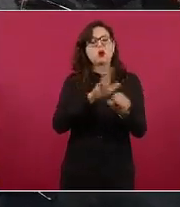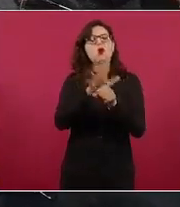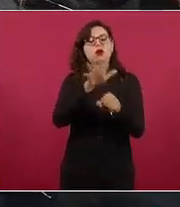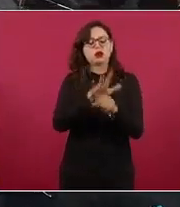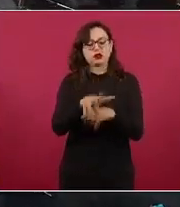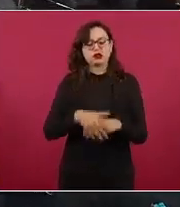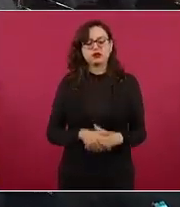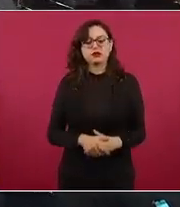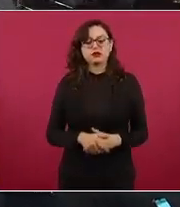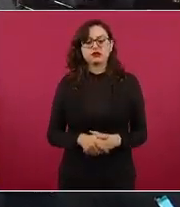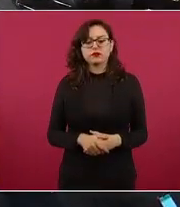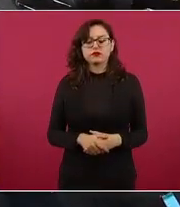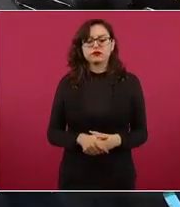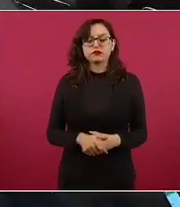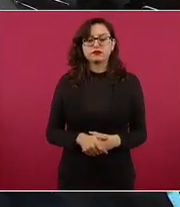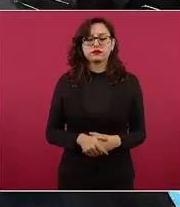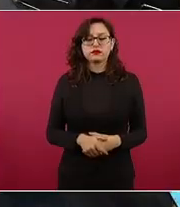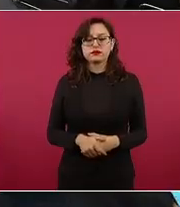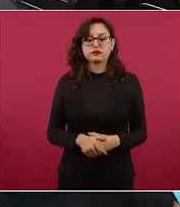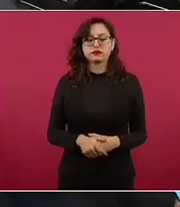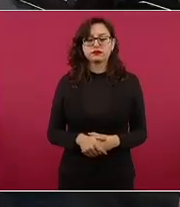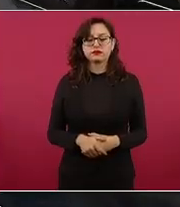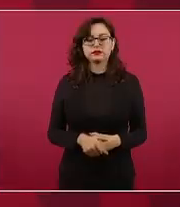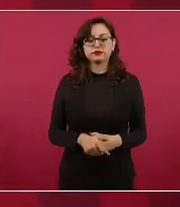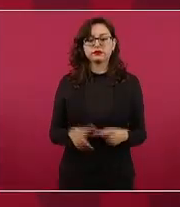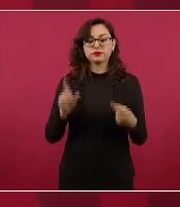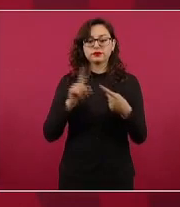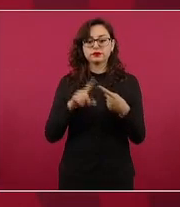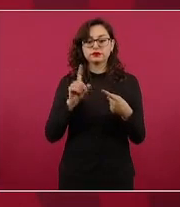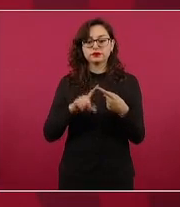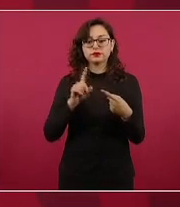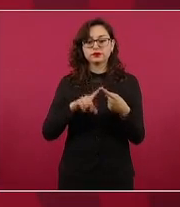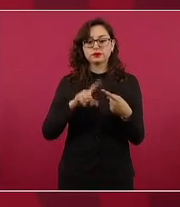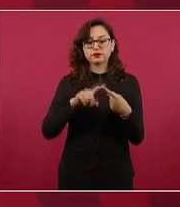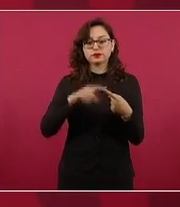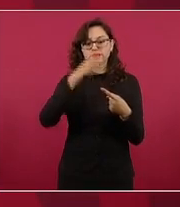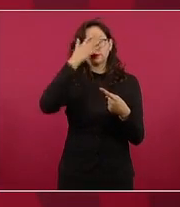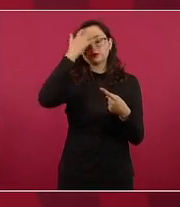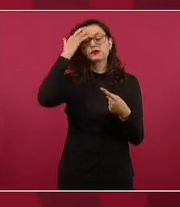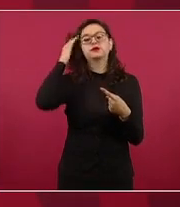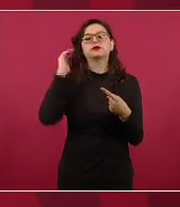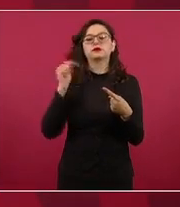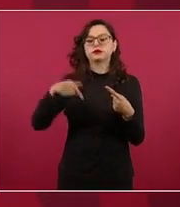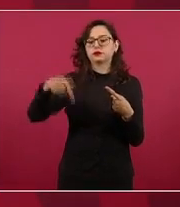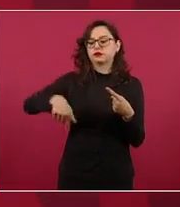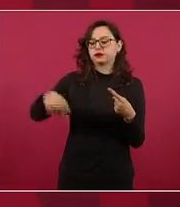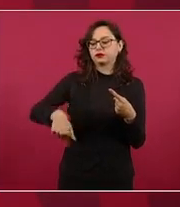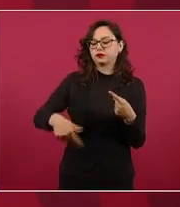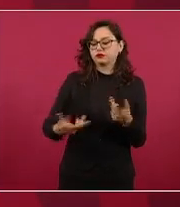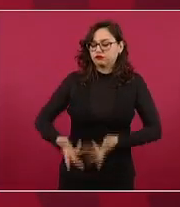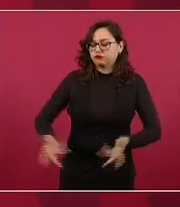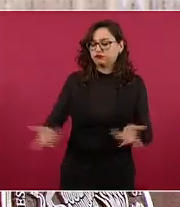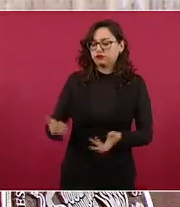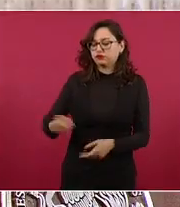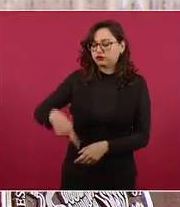es reforzar la producción de alimentos mire la inflación